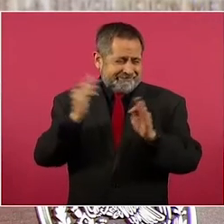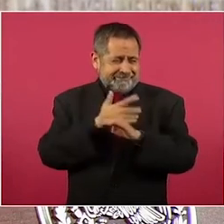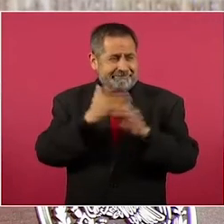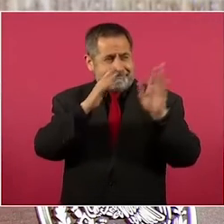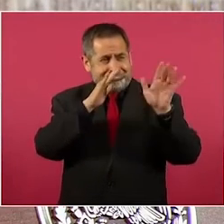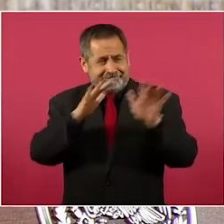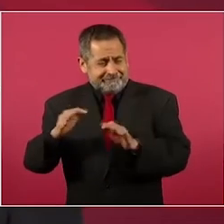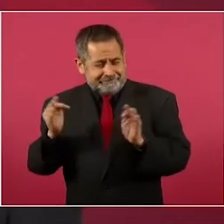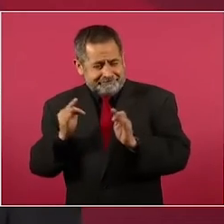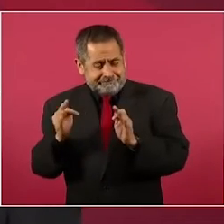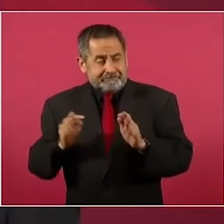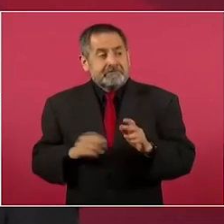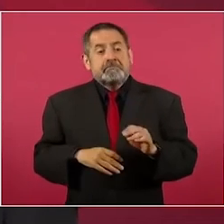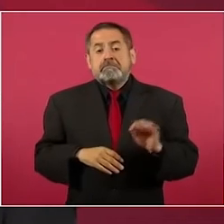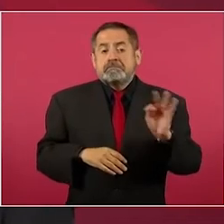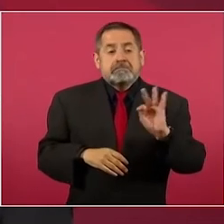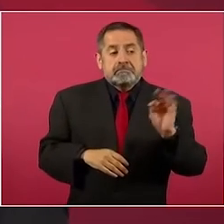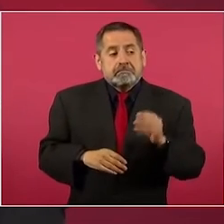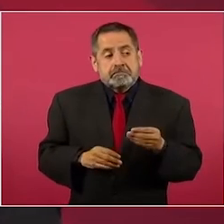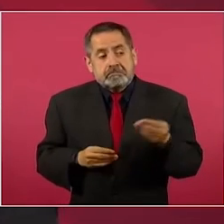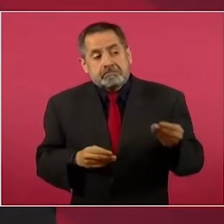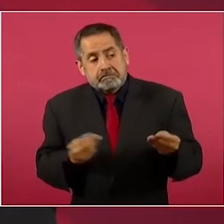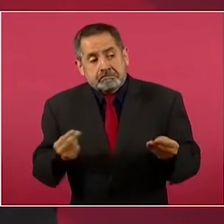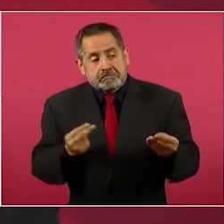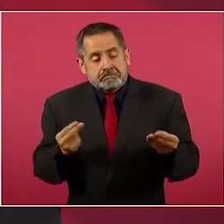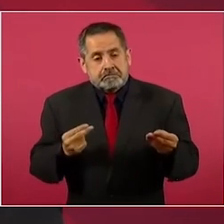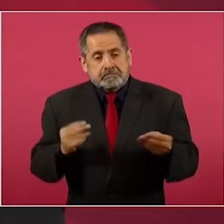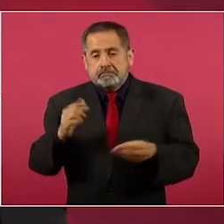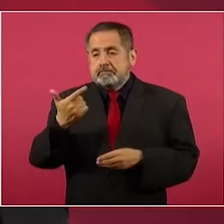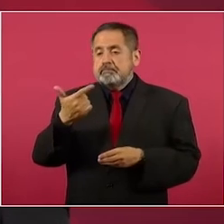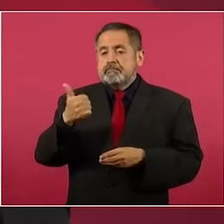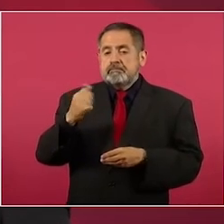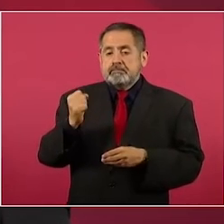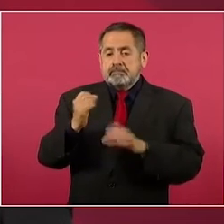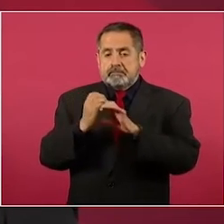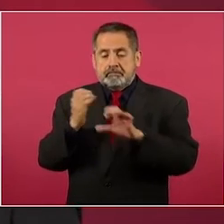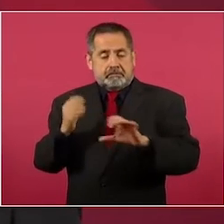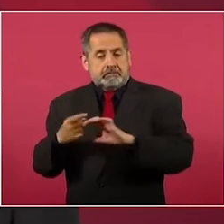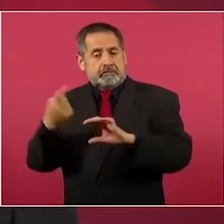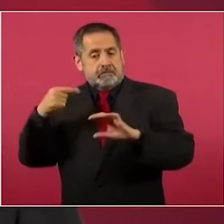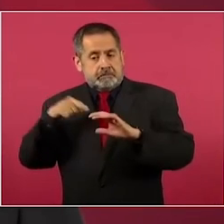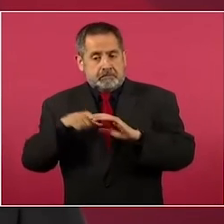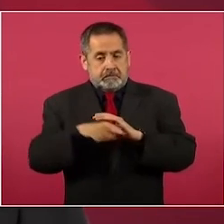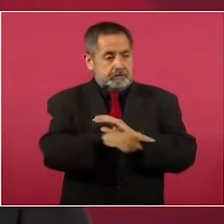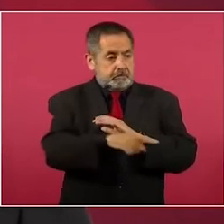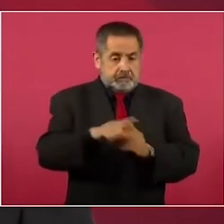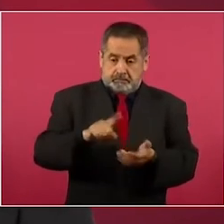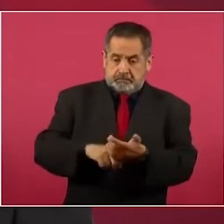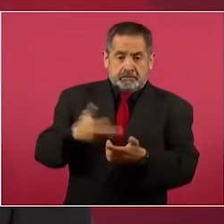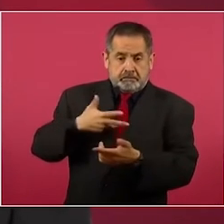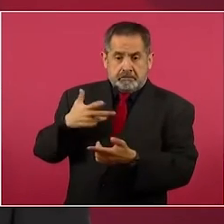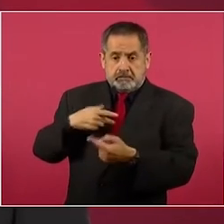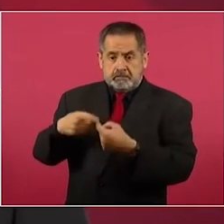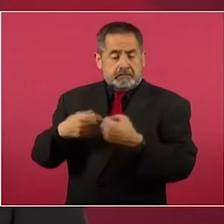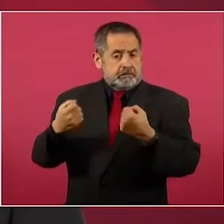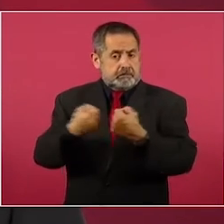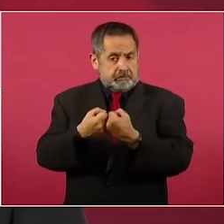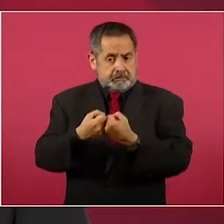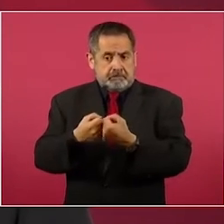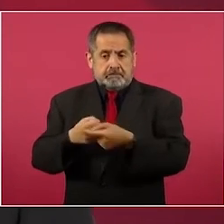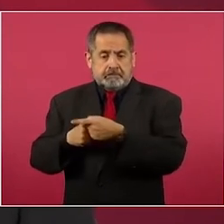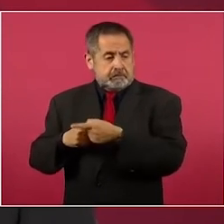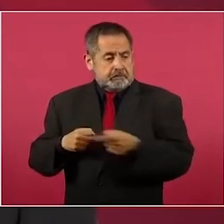un gasoducto que se tiene por la frontera